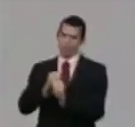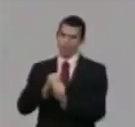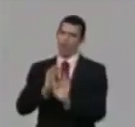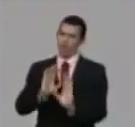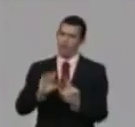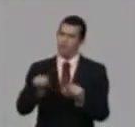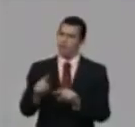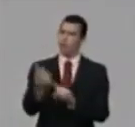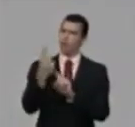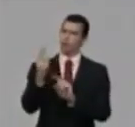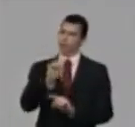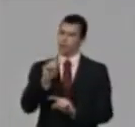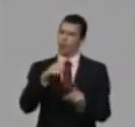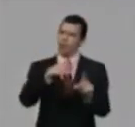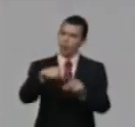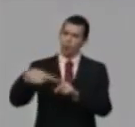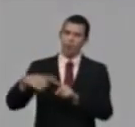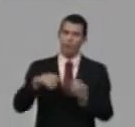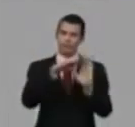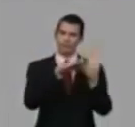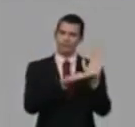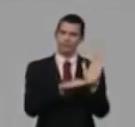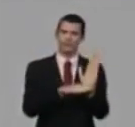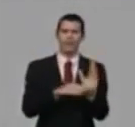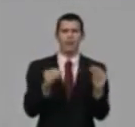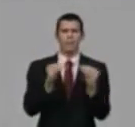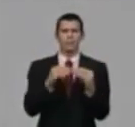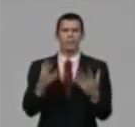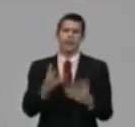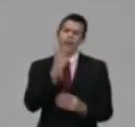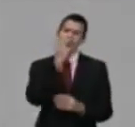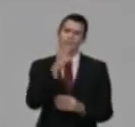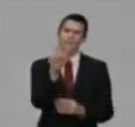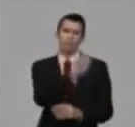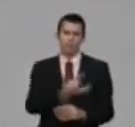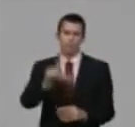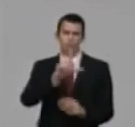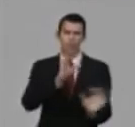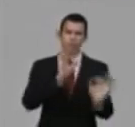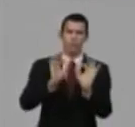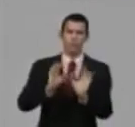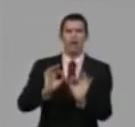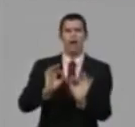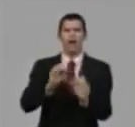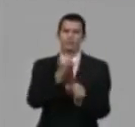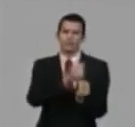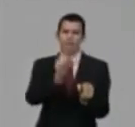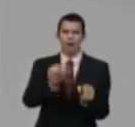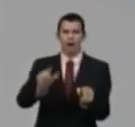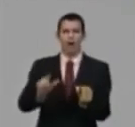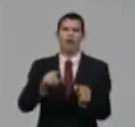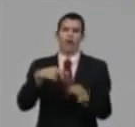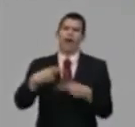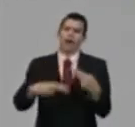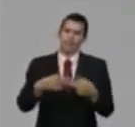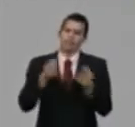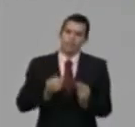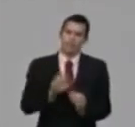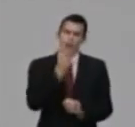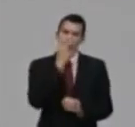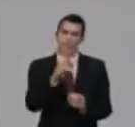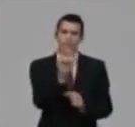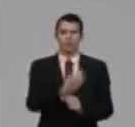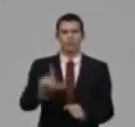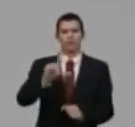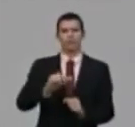Y hay algunas que tienen que ver también con la asistencia social y el trabajo de los trabajadores sociales. Sobre esos temas, ¿qué pudiera emplear?